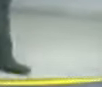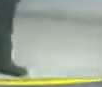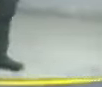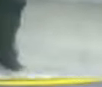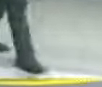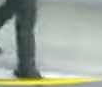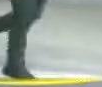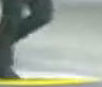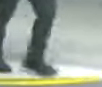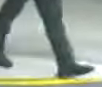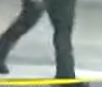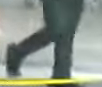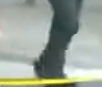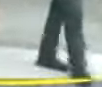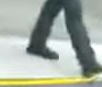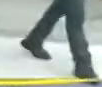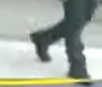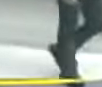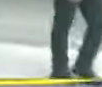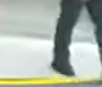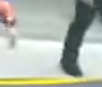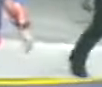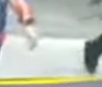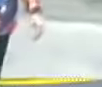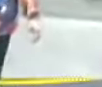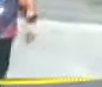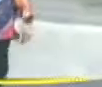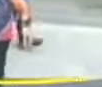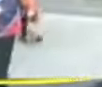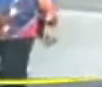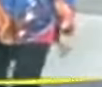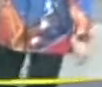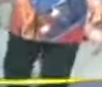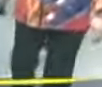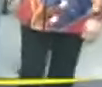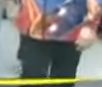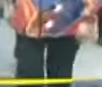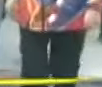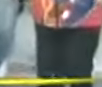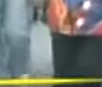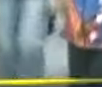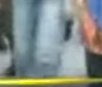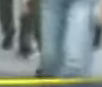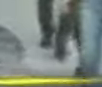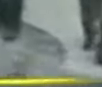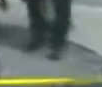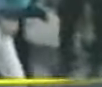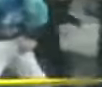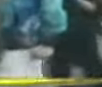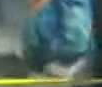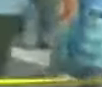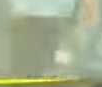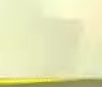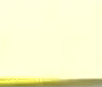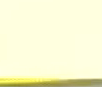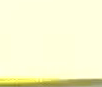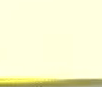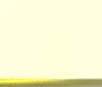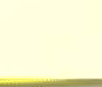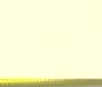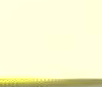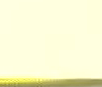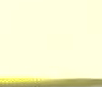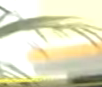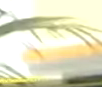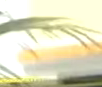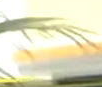en el Estado Carabobo acompañado también del gobernador de la entidad Rafael Lacaba ha inaugurado el servicio de neonatología del